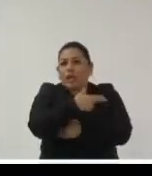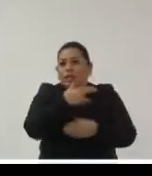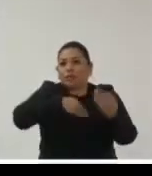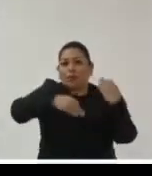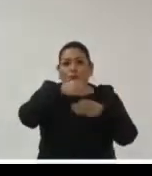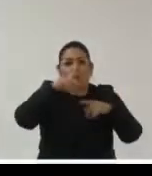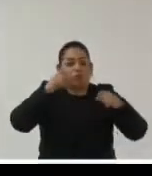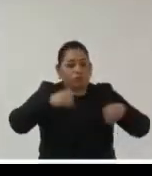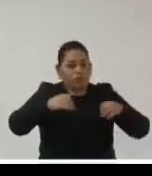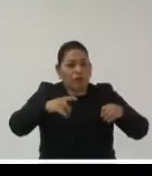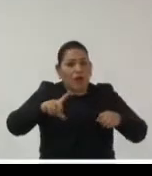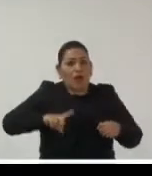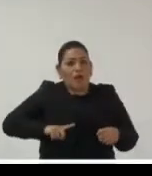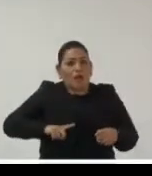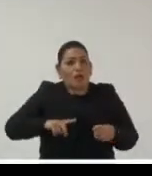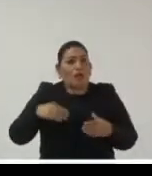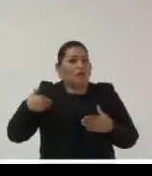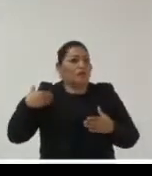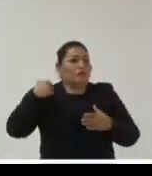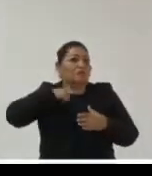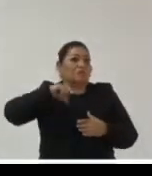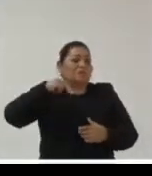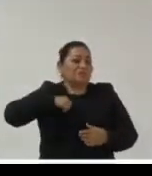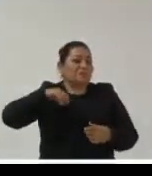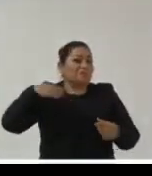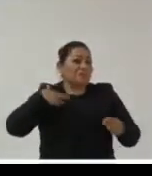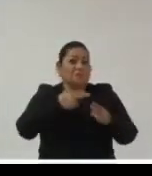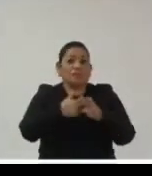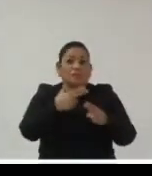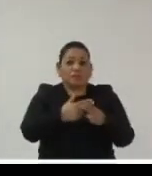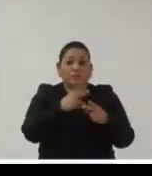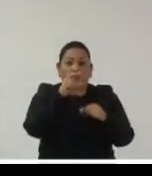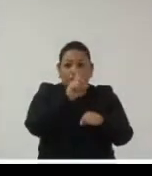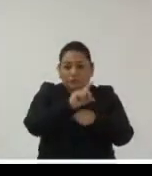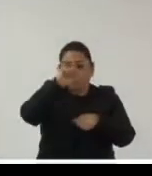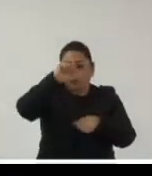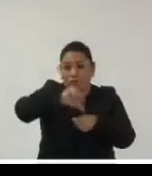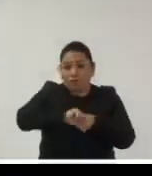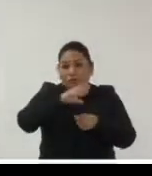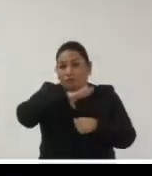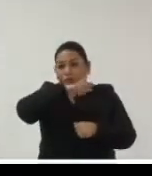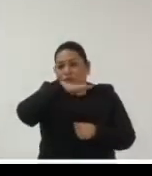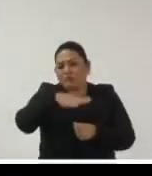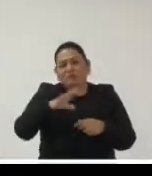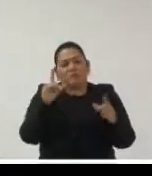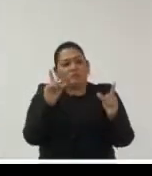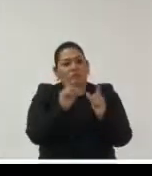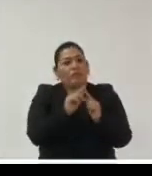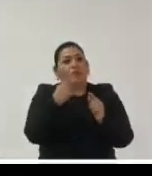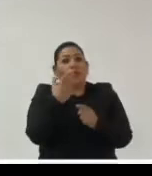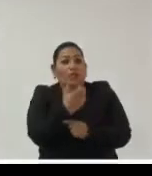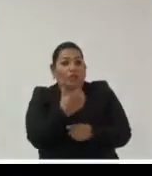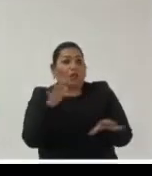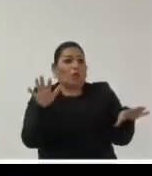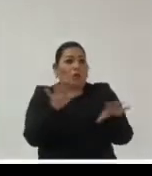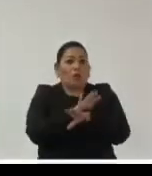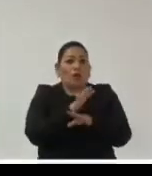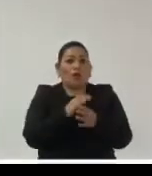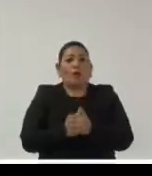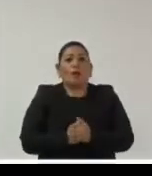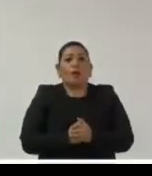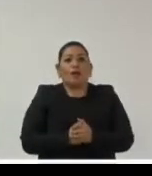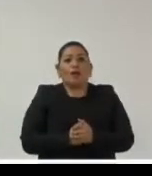administraciones desde la antigüedad hasta nuestros días y en general estos cambios siempre han